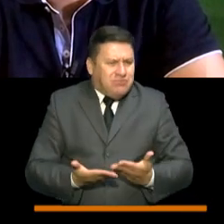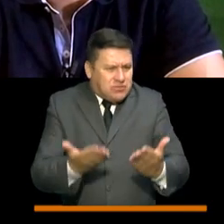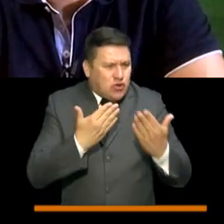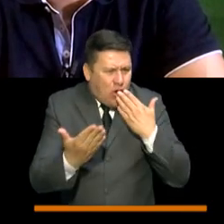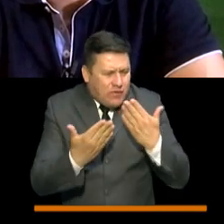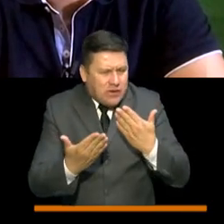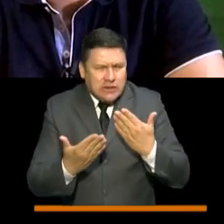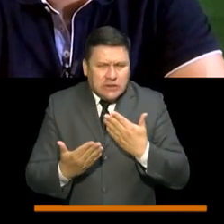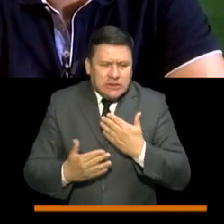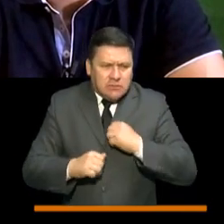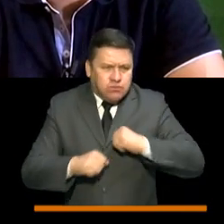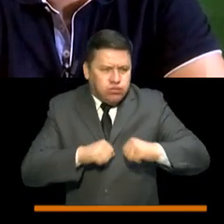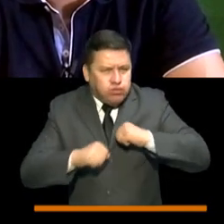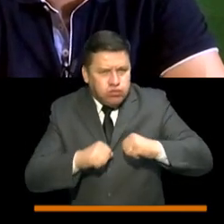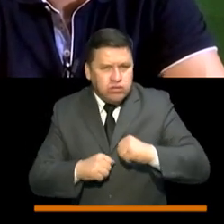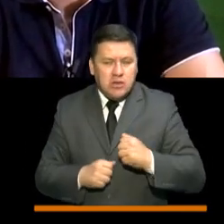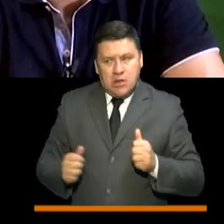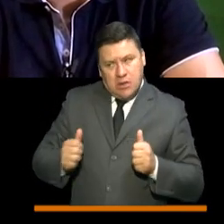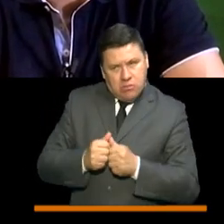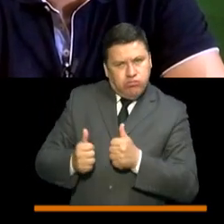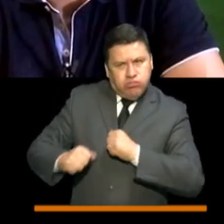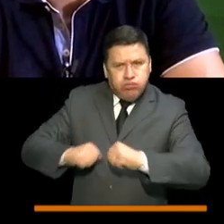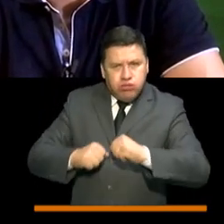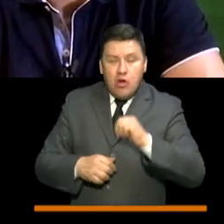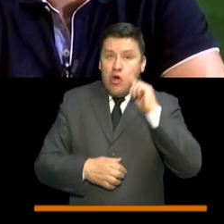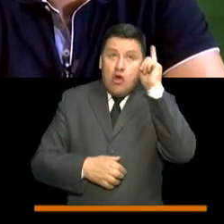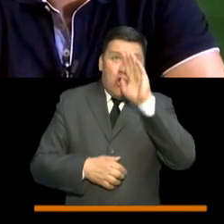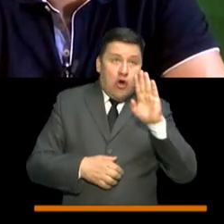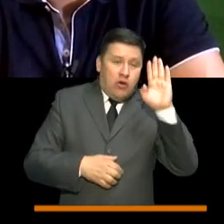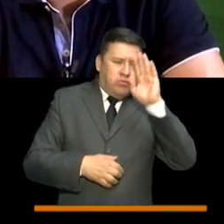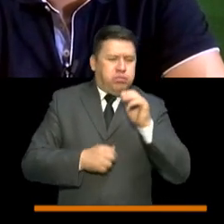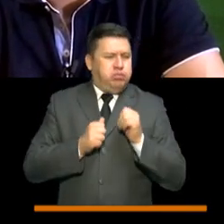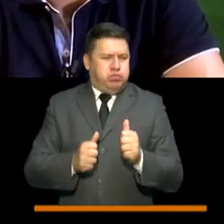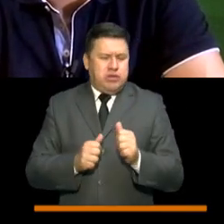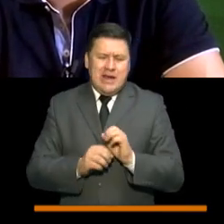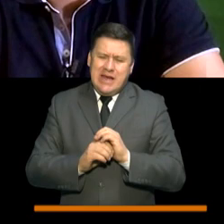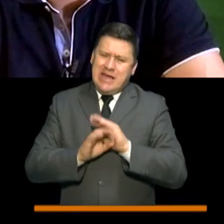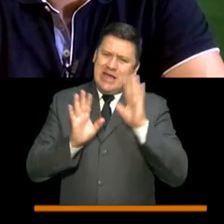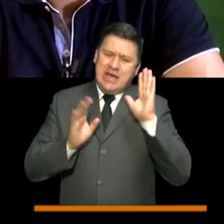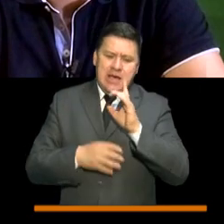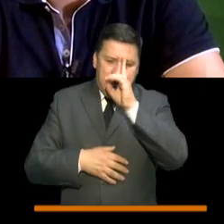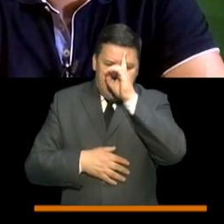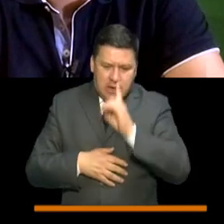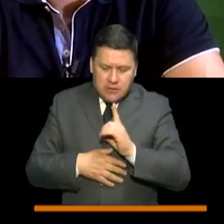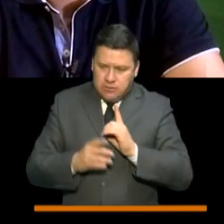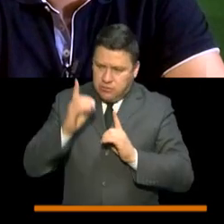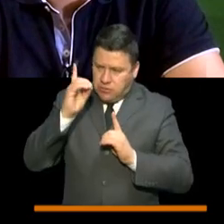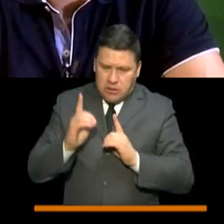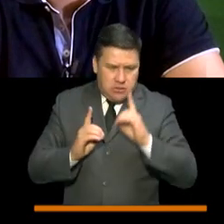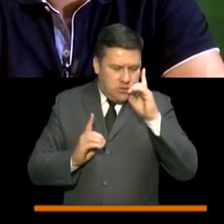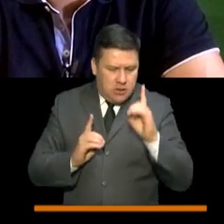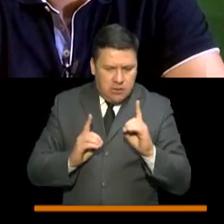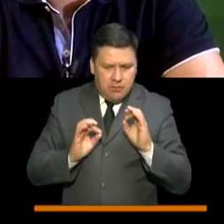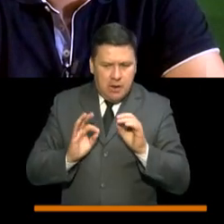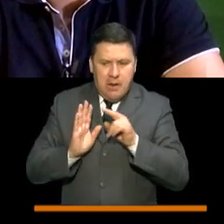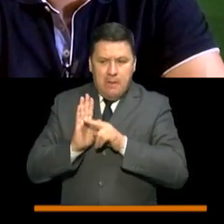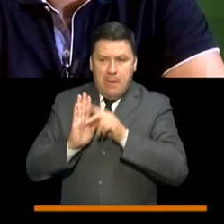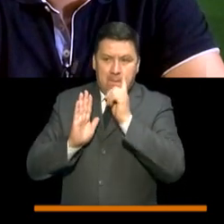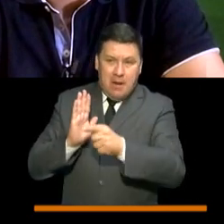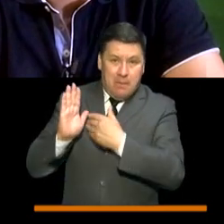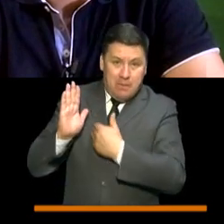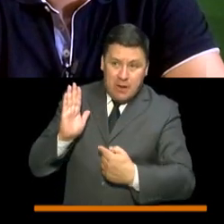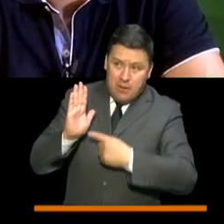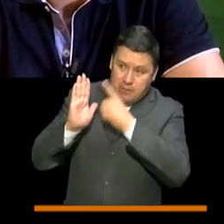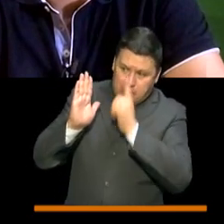tranquilidad, así lo sienten también mis colegas, los gobernadores. Sin duda, las decisiones, las medidas que usted ha